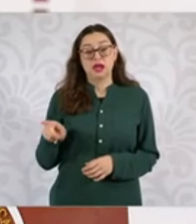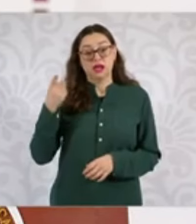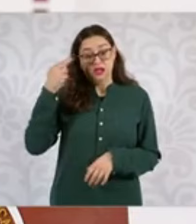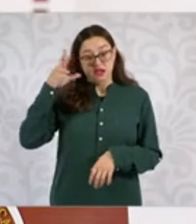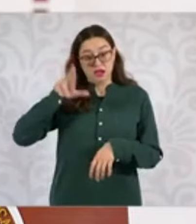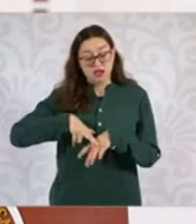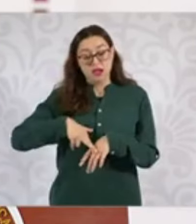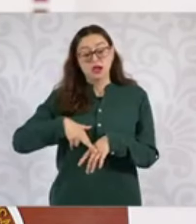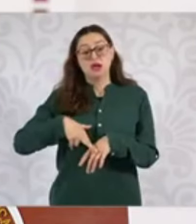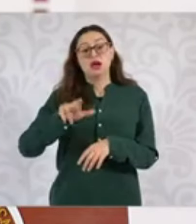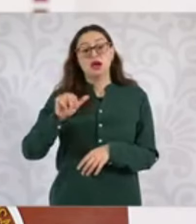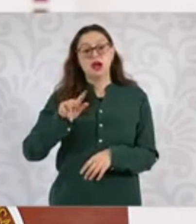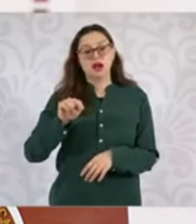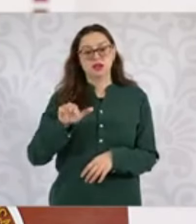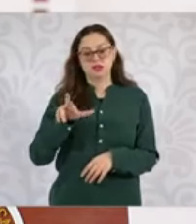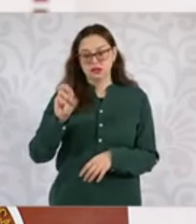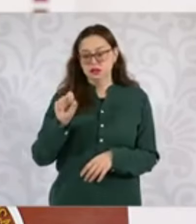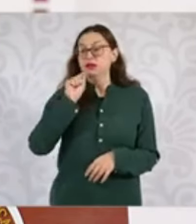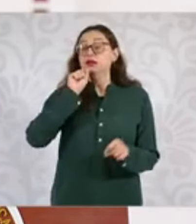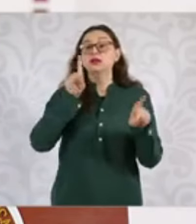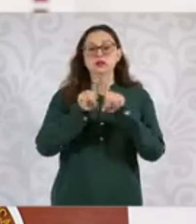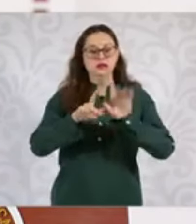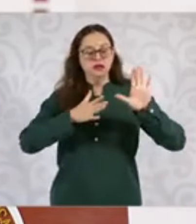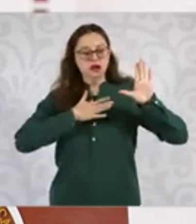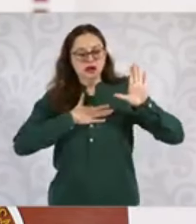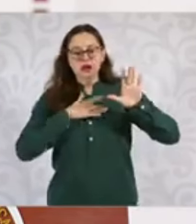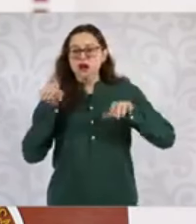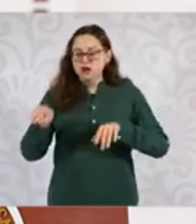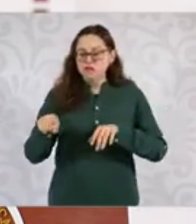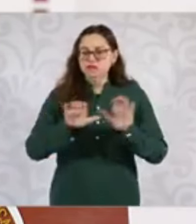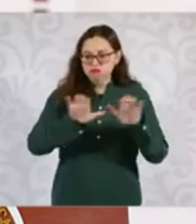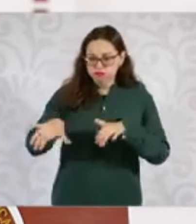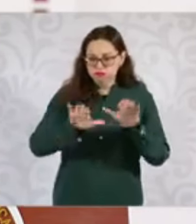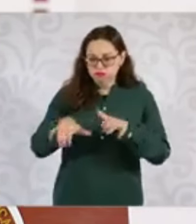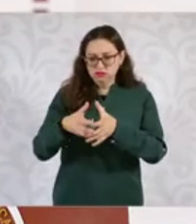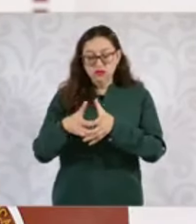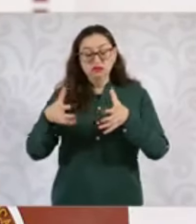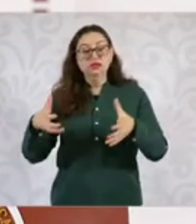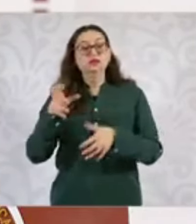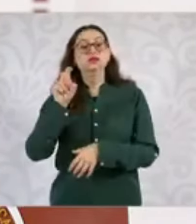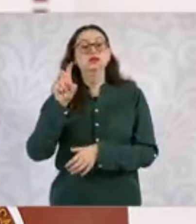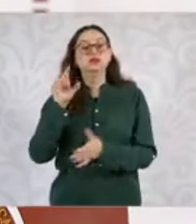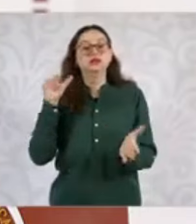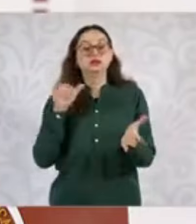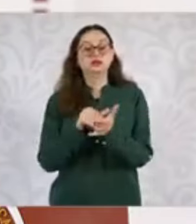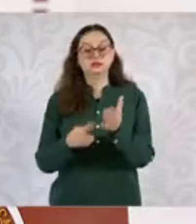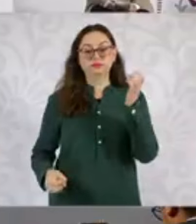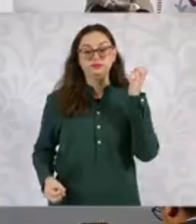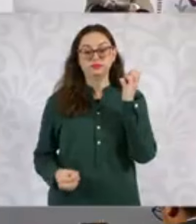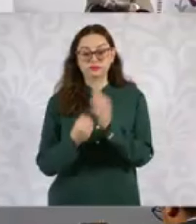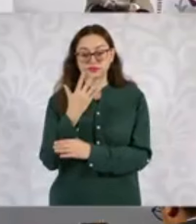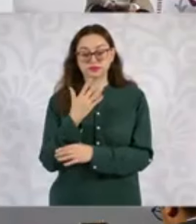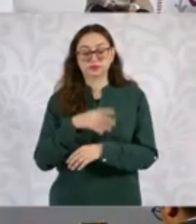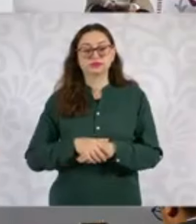Arturo Reyes, también se ha comprometido a crecer la matrícula en 30 mil nuevos lugares. Hay que